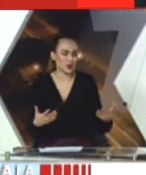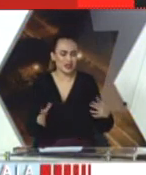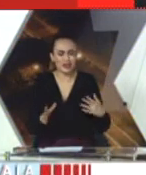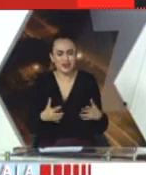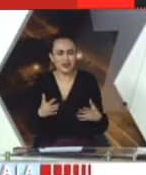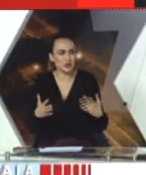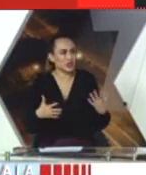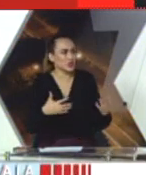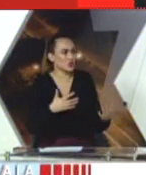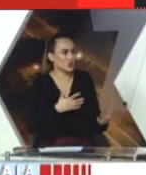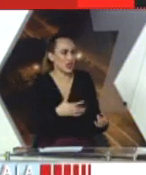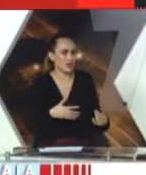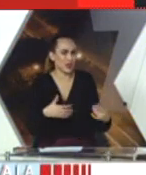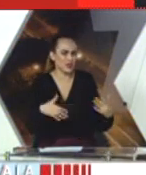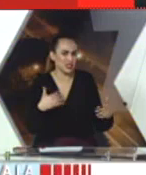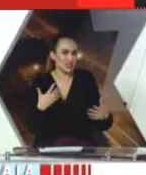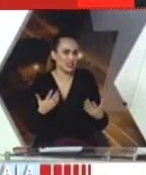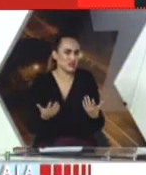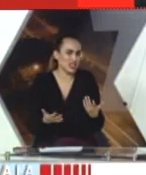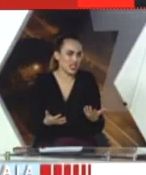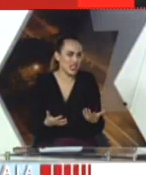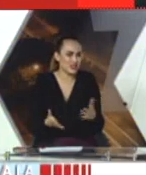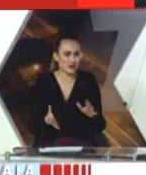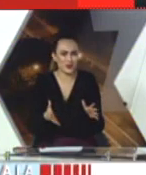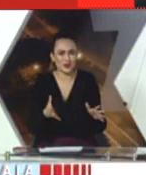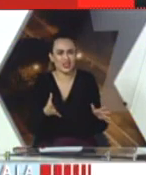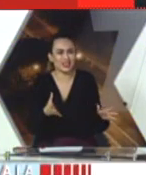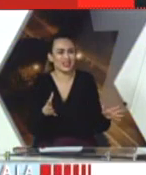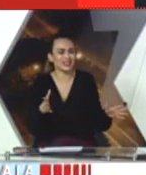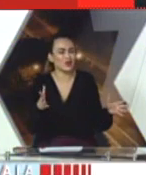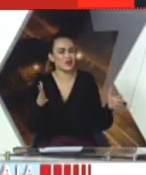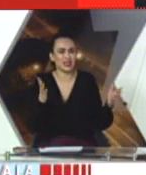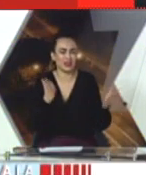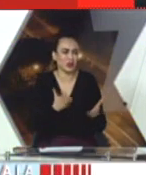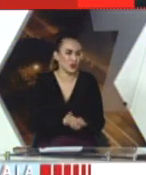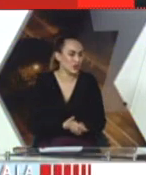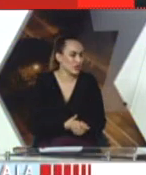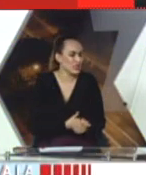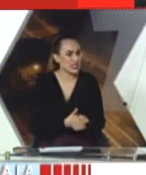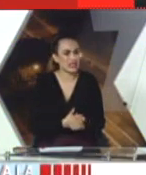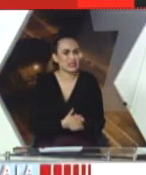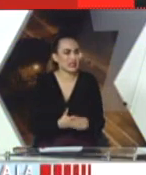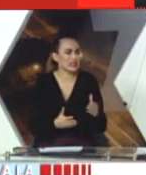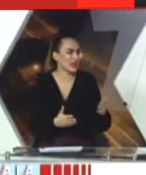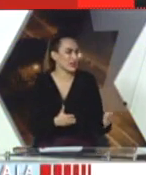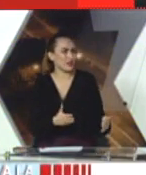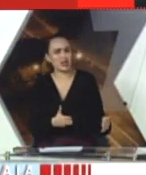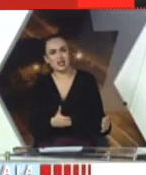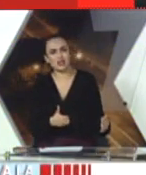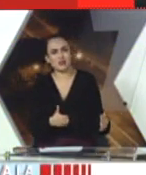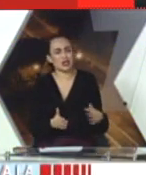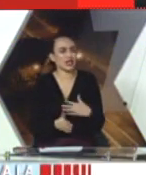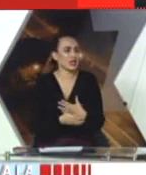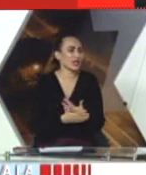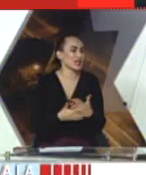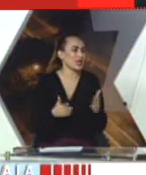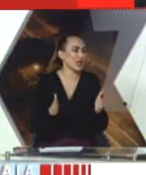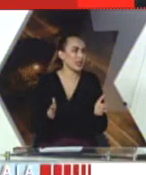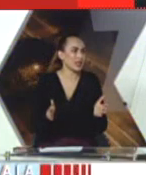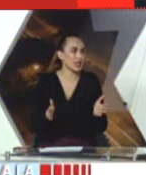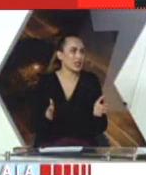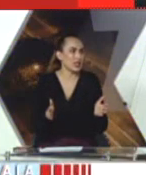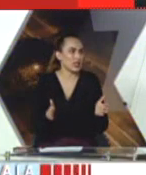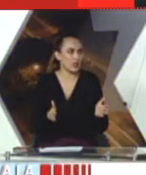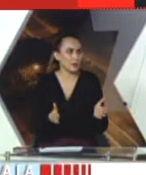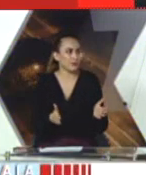Unidos. Ha establecido ciertas medidas, pero no de carácter obligatorio. Es decir, están las medidas, pero el que quiere las